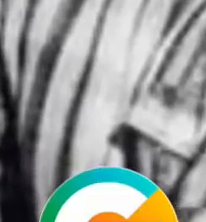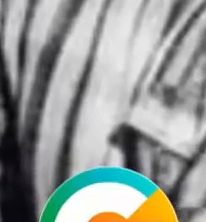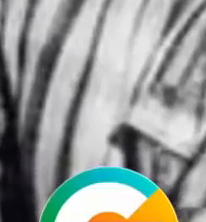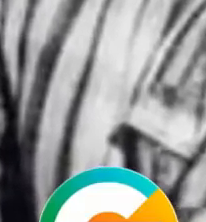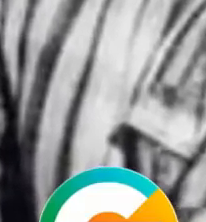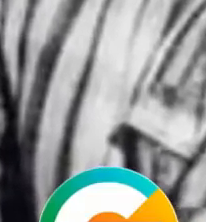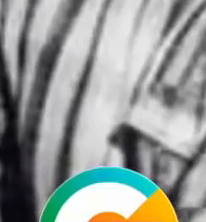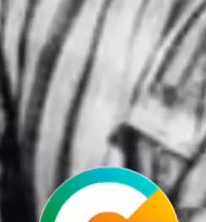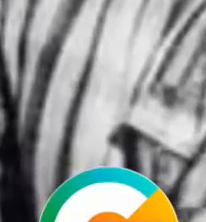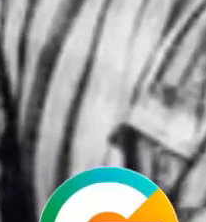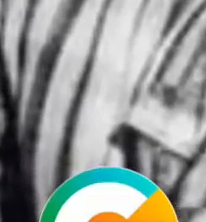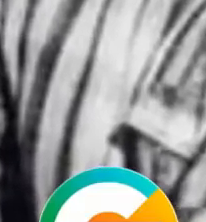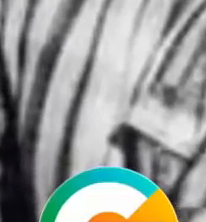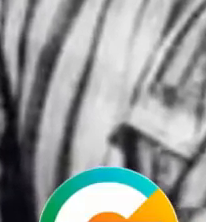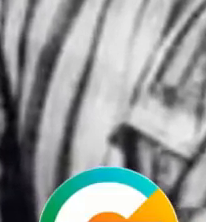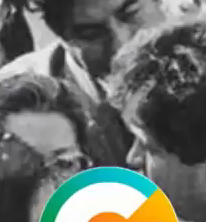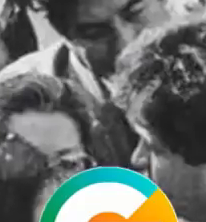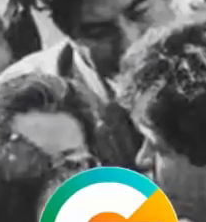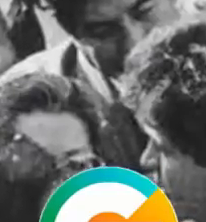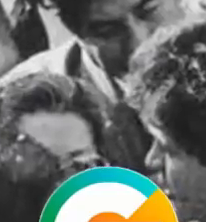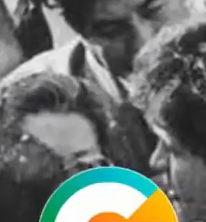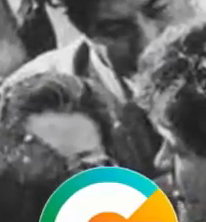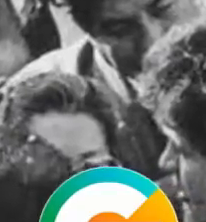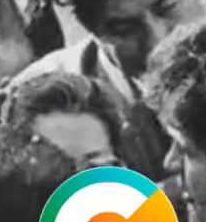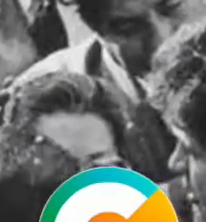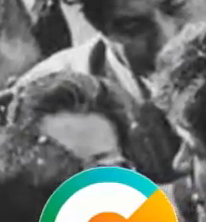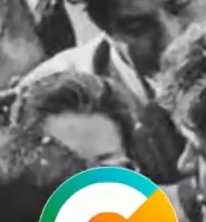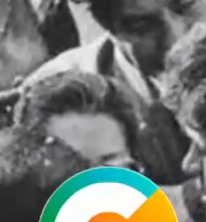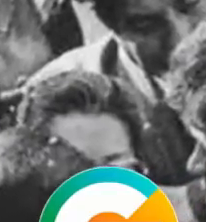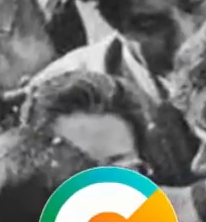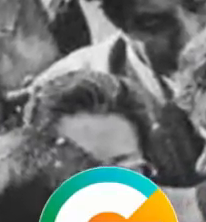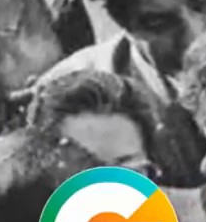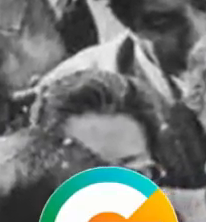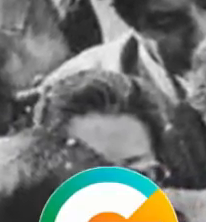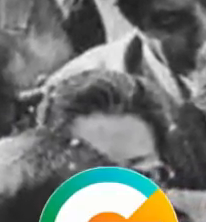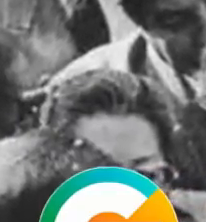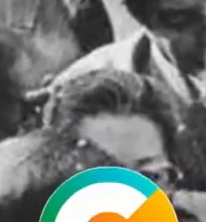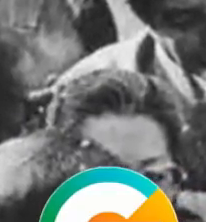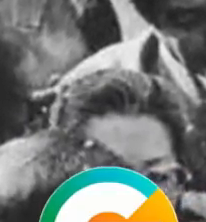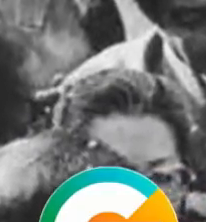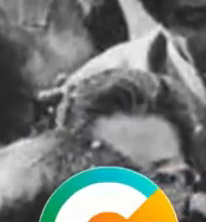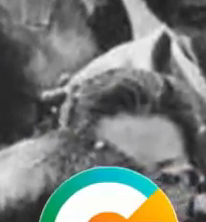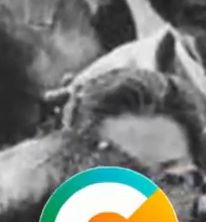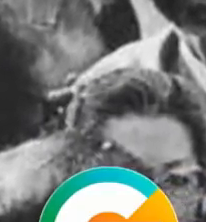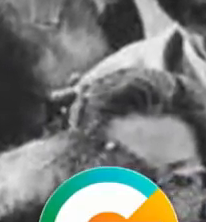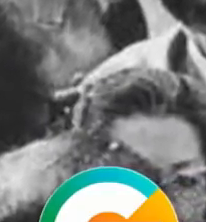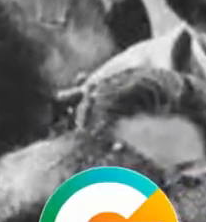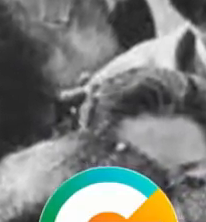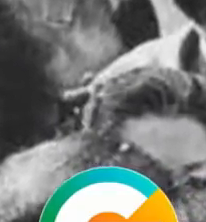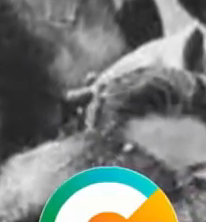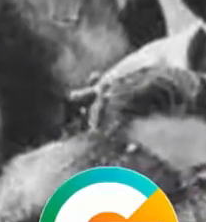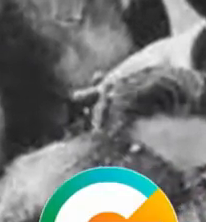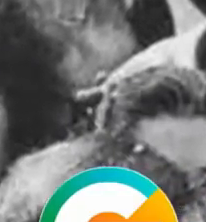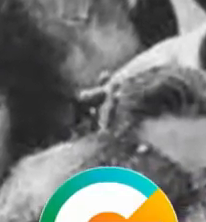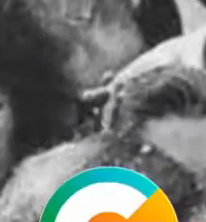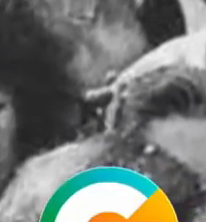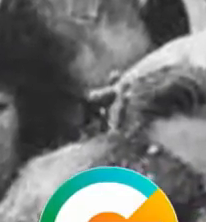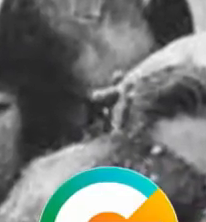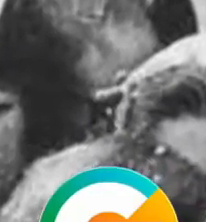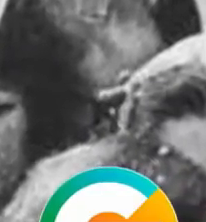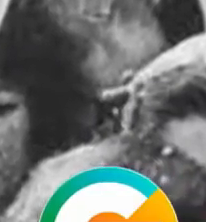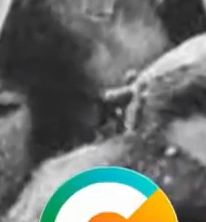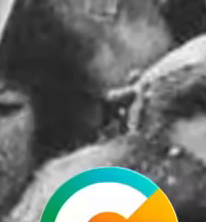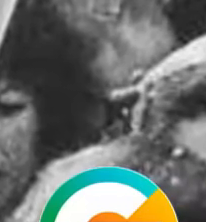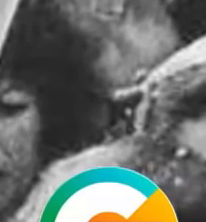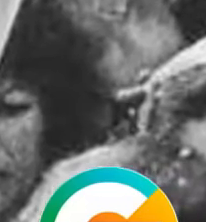finalizar un evento de proselitismo político en donde el entonces candidato a la presidencia de la República, Luis Donaldo Colosio, fue herido